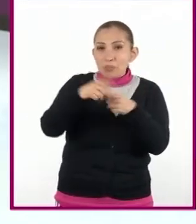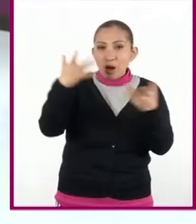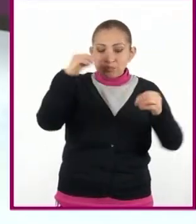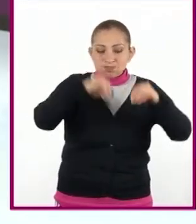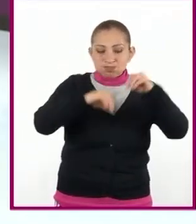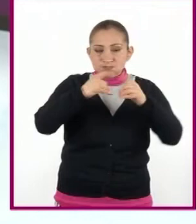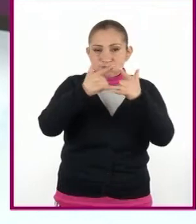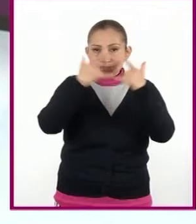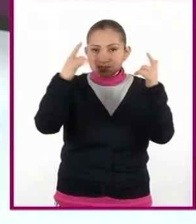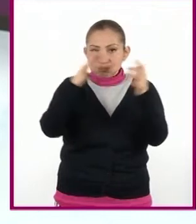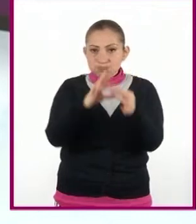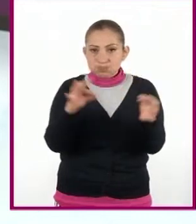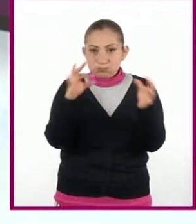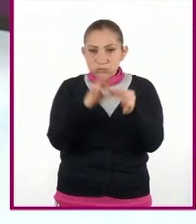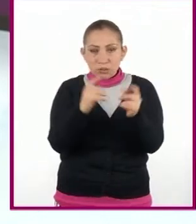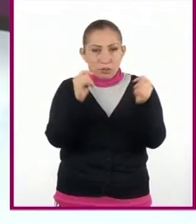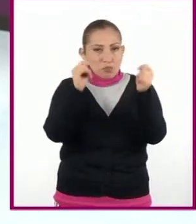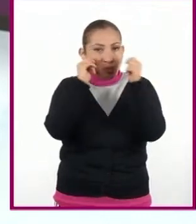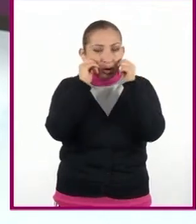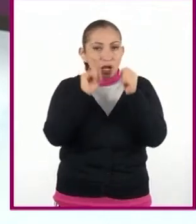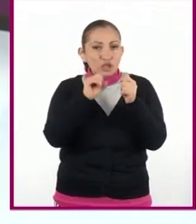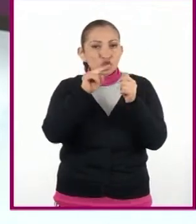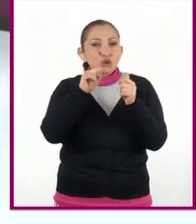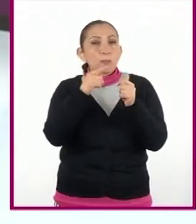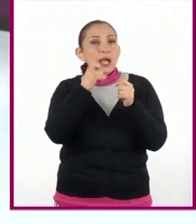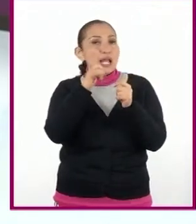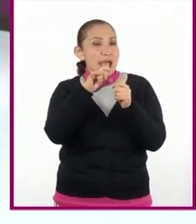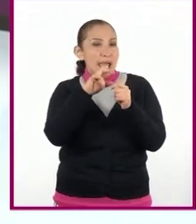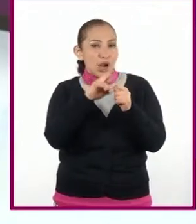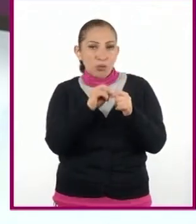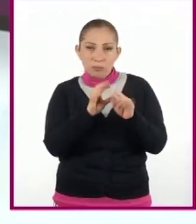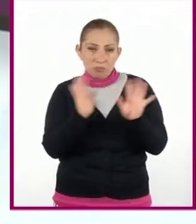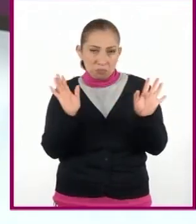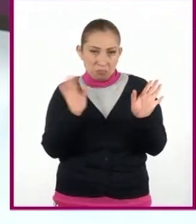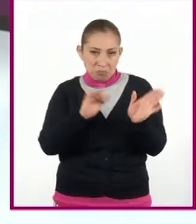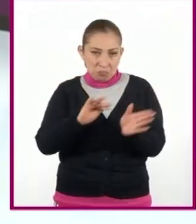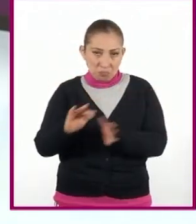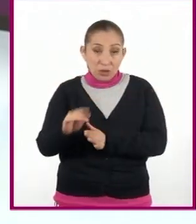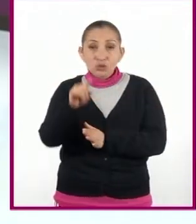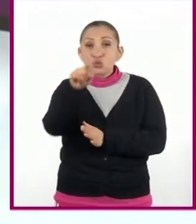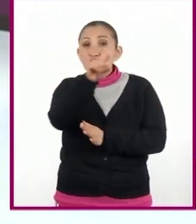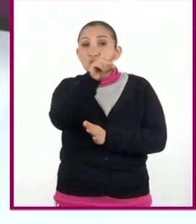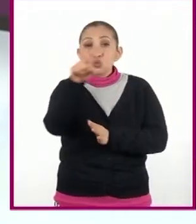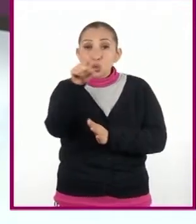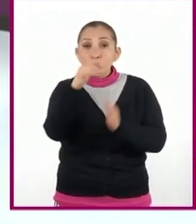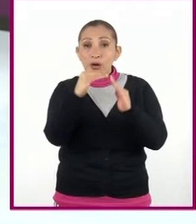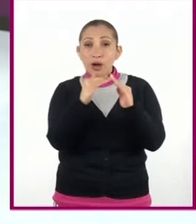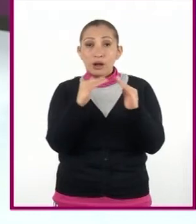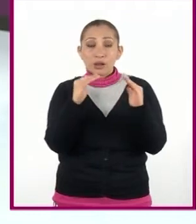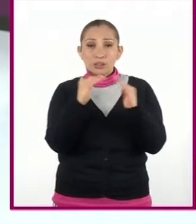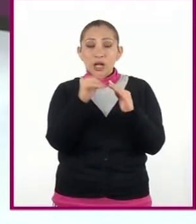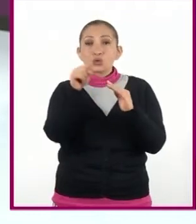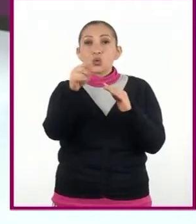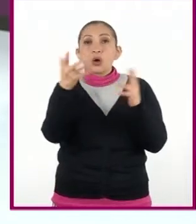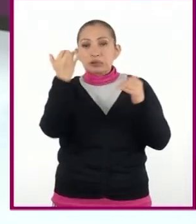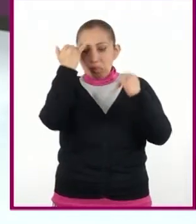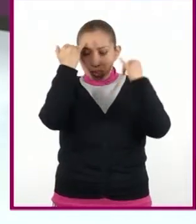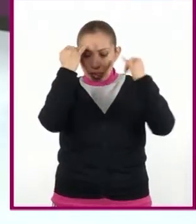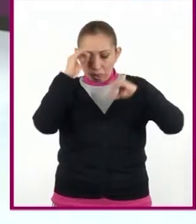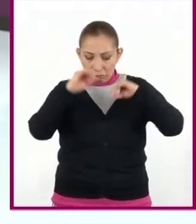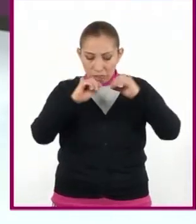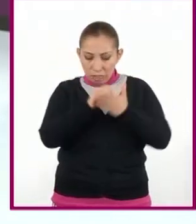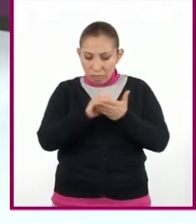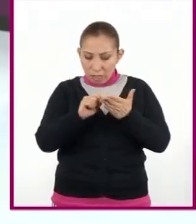creación de un cuento, sin importar el subgénero al cual pertenezca. Ahora, que están desde casa creando un cuento,